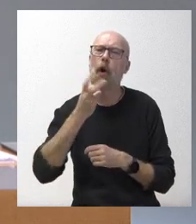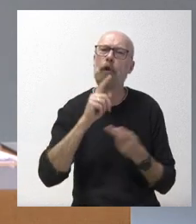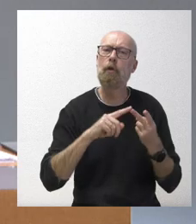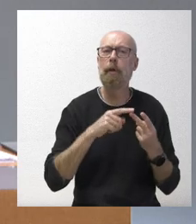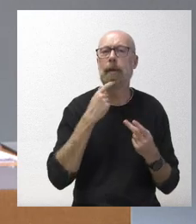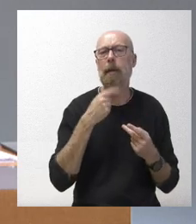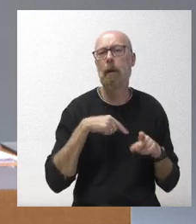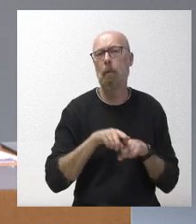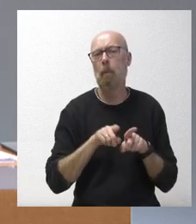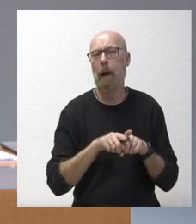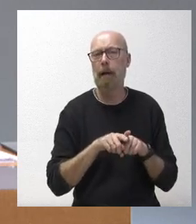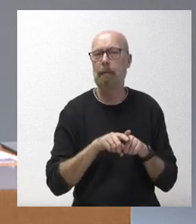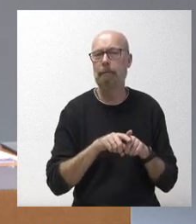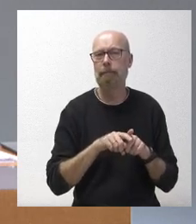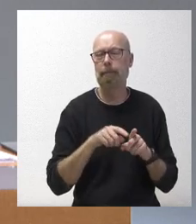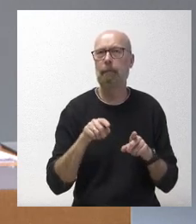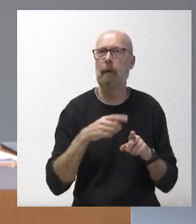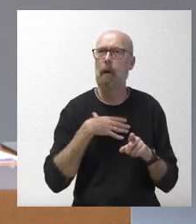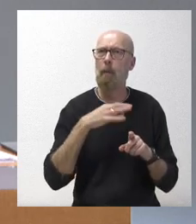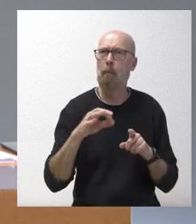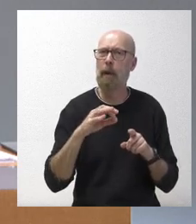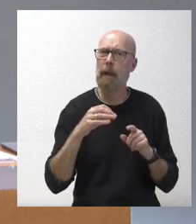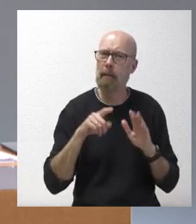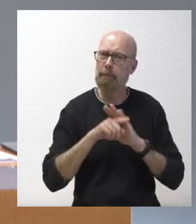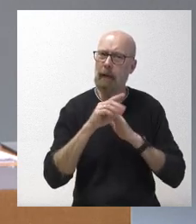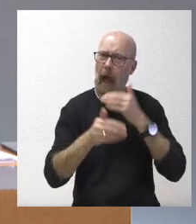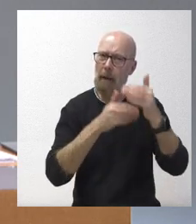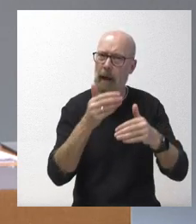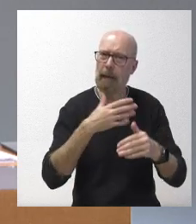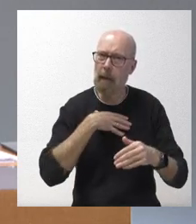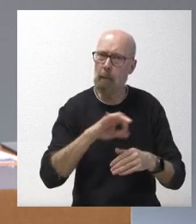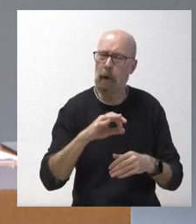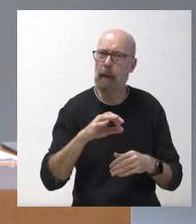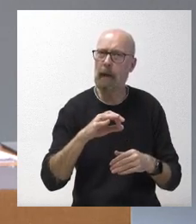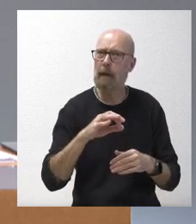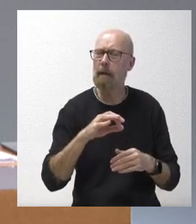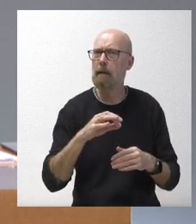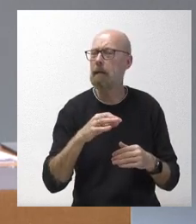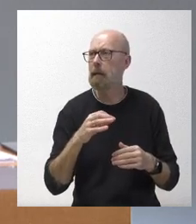sobre que pueda haber algún avance... Está abierto. Es que estoy un poco dejo, que perdón.